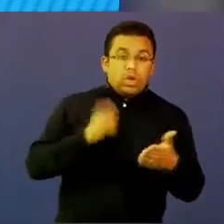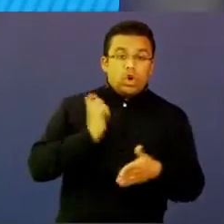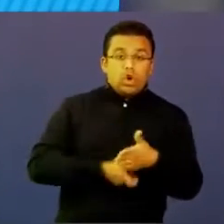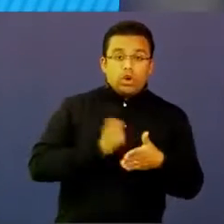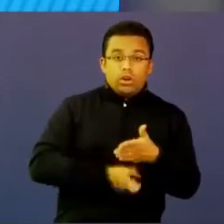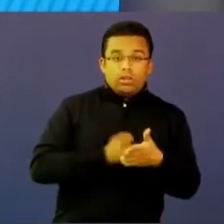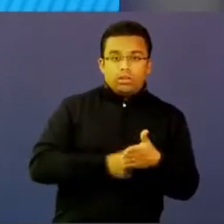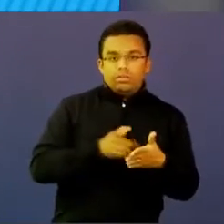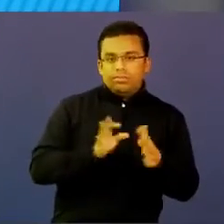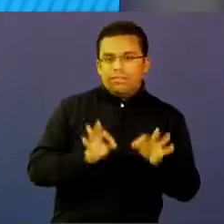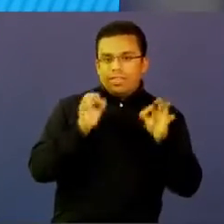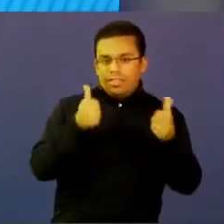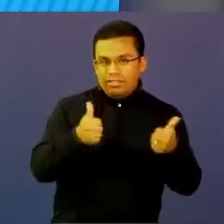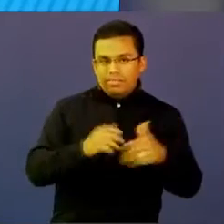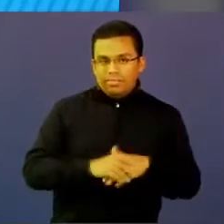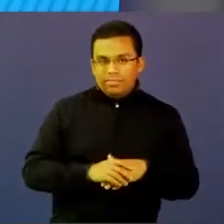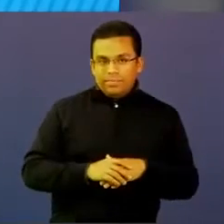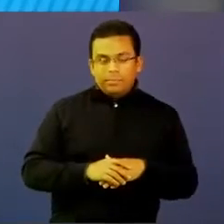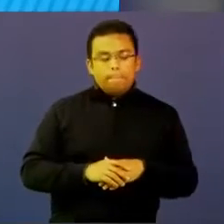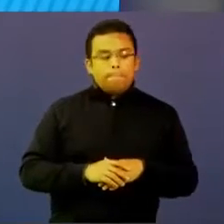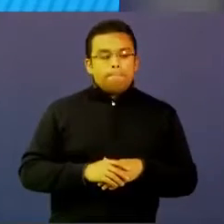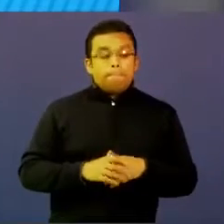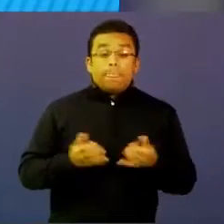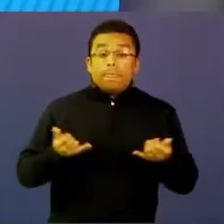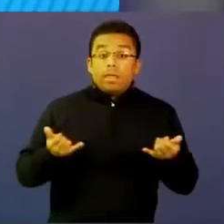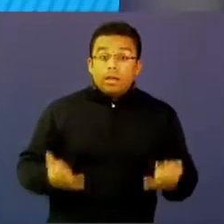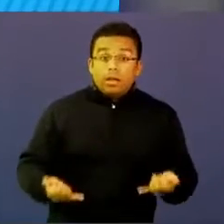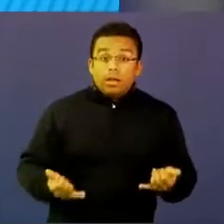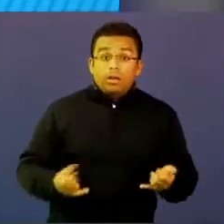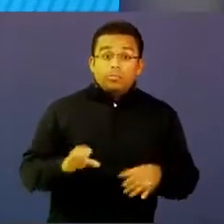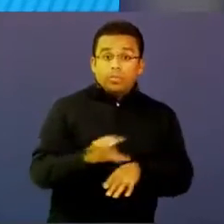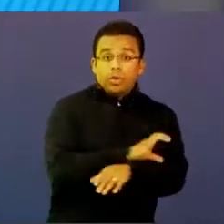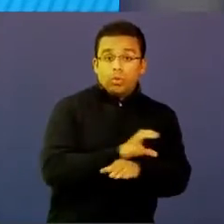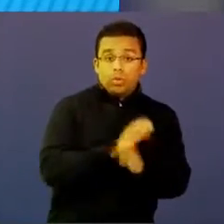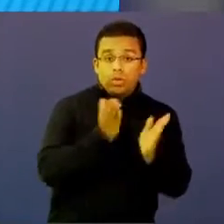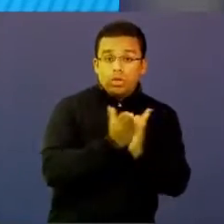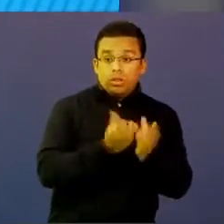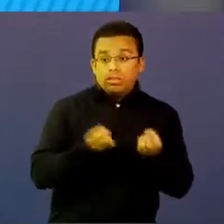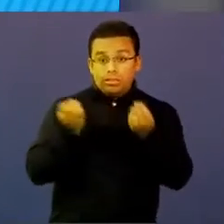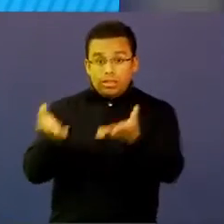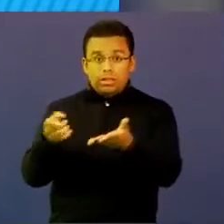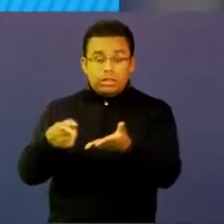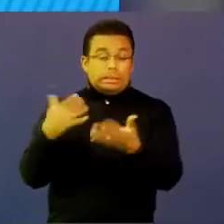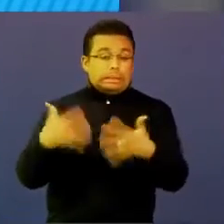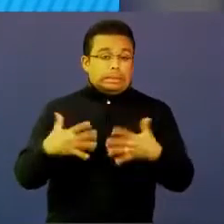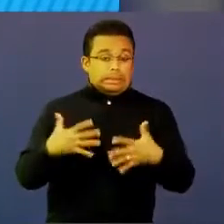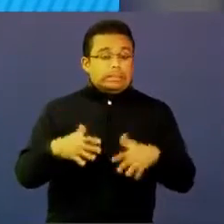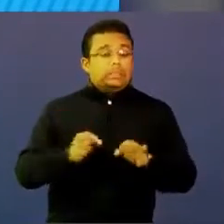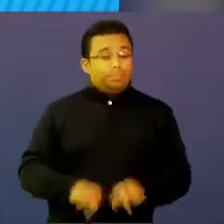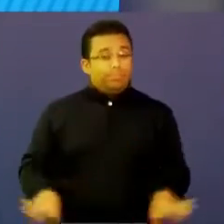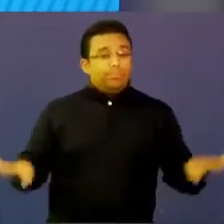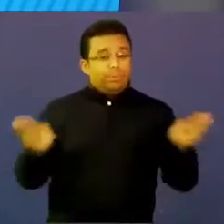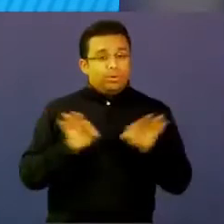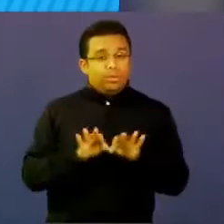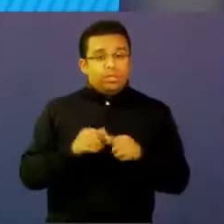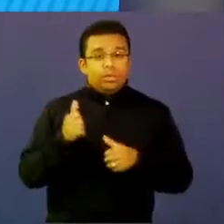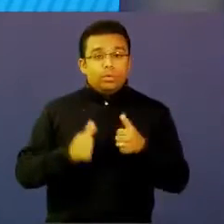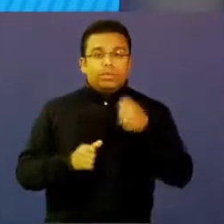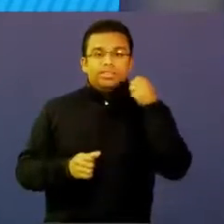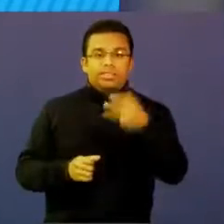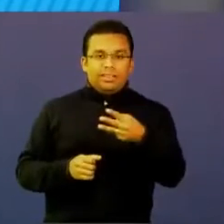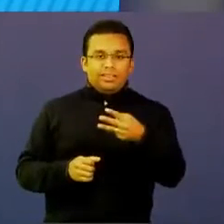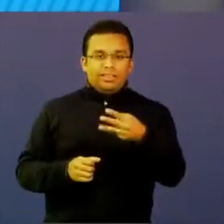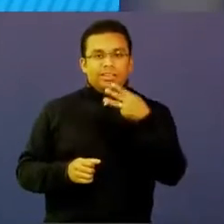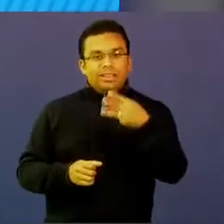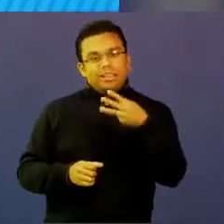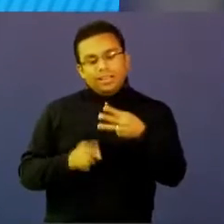efectivas. En este momento la tarea que tiene Computadores para Educar me parece muy interesante al identificarnos como tres niveles gruesos